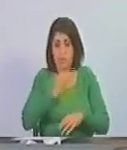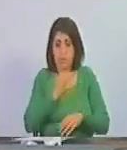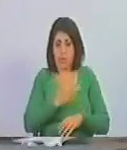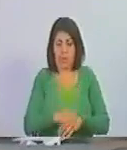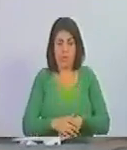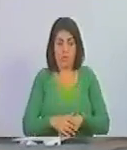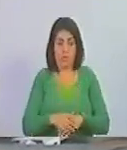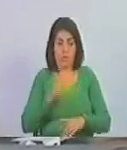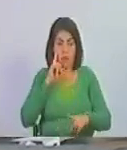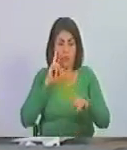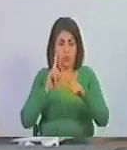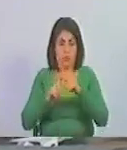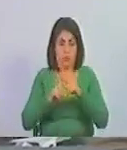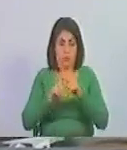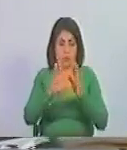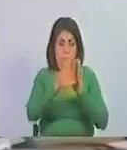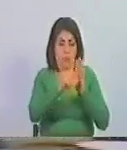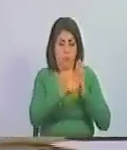lo agarraron robándose